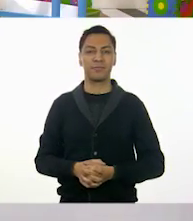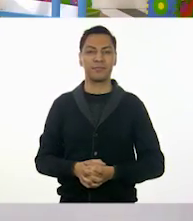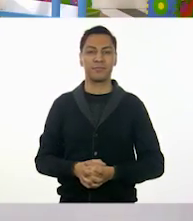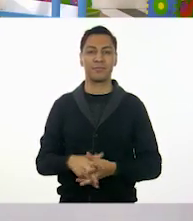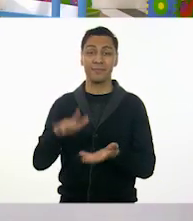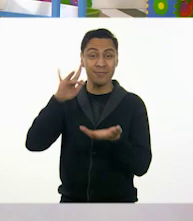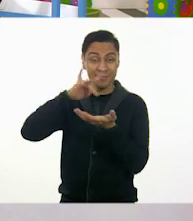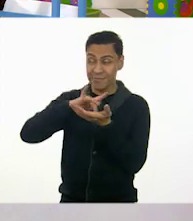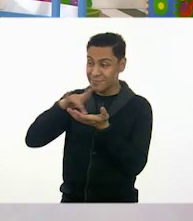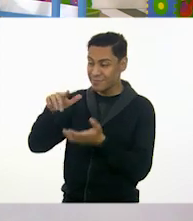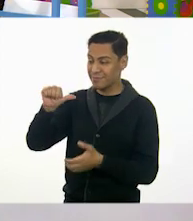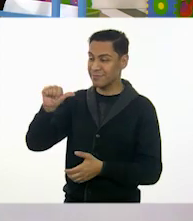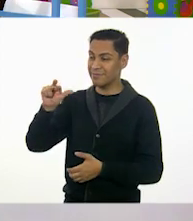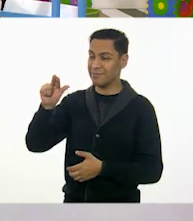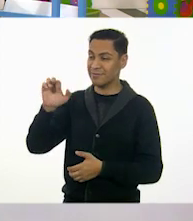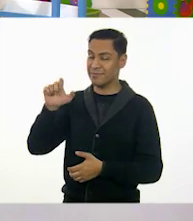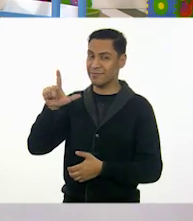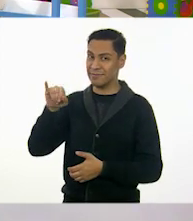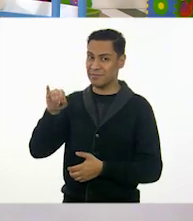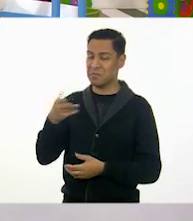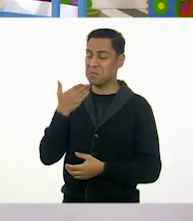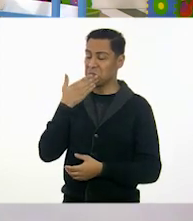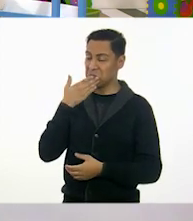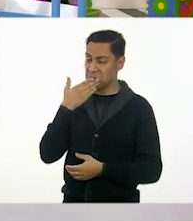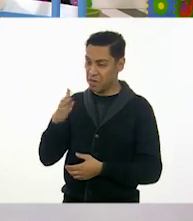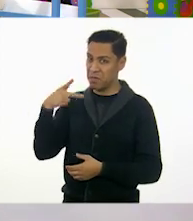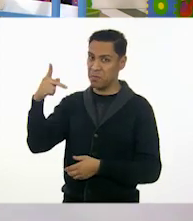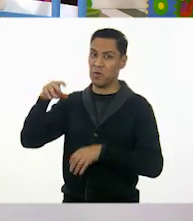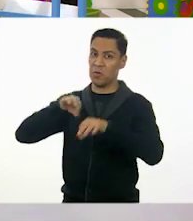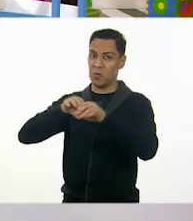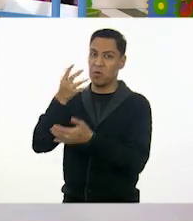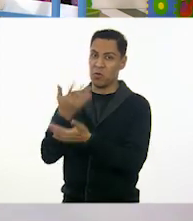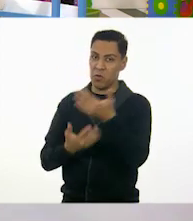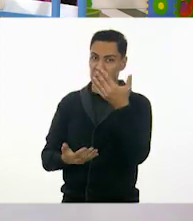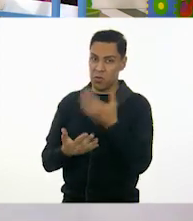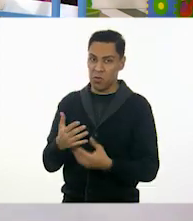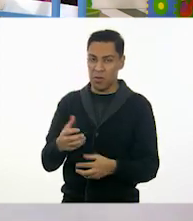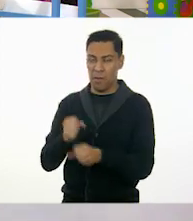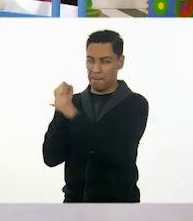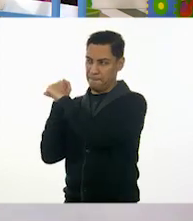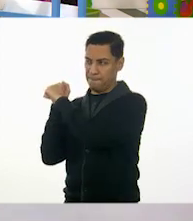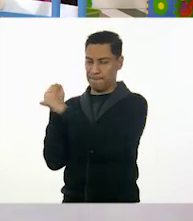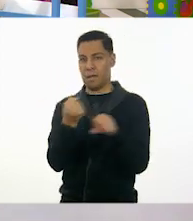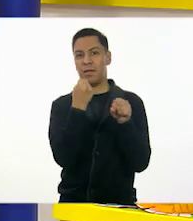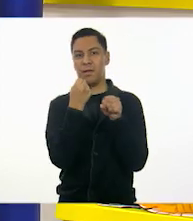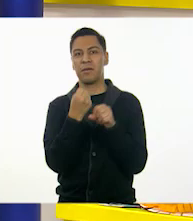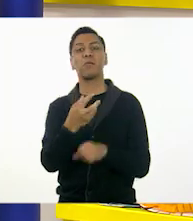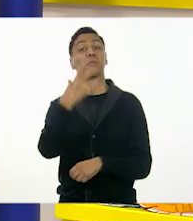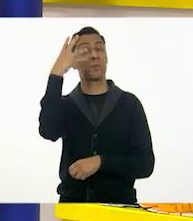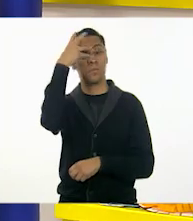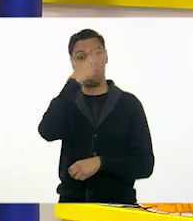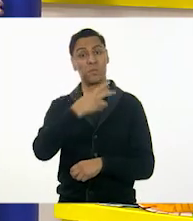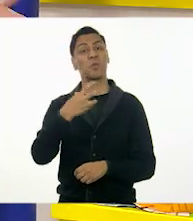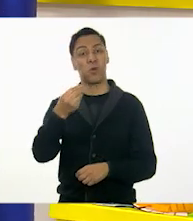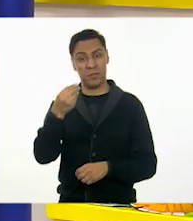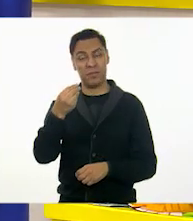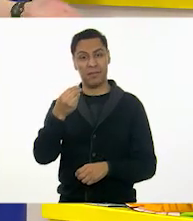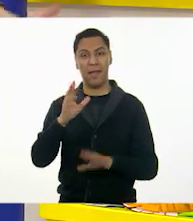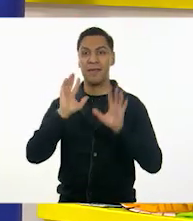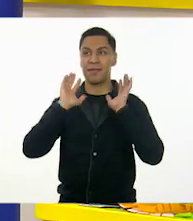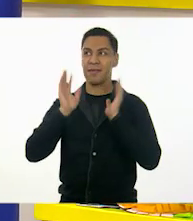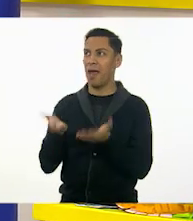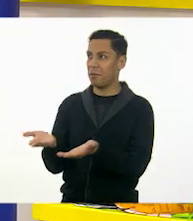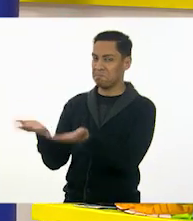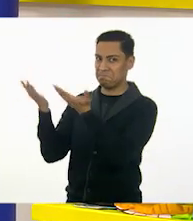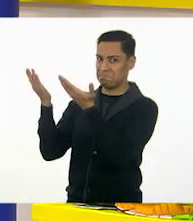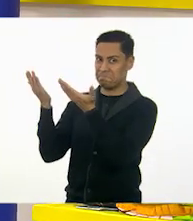Gracias, Arely. Qué bonito trabajo. Muchas gracias. Muy bonita la piñata que nos dejaste aquí ya terminada. Y bueno, pues